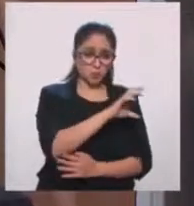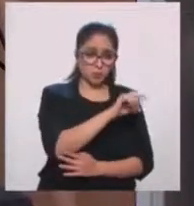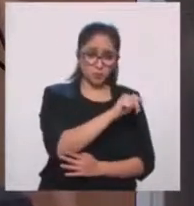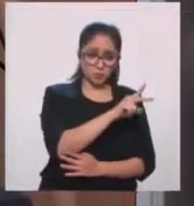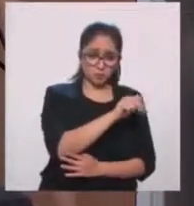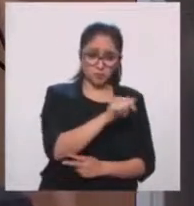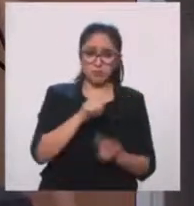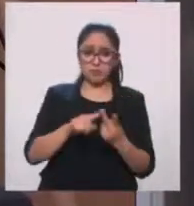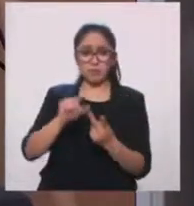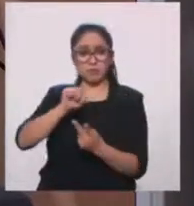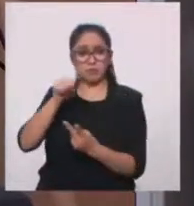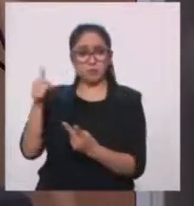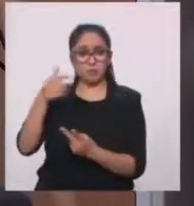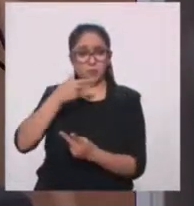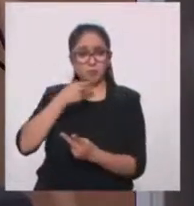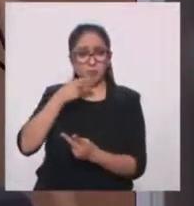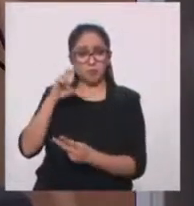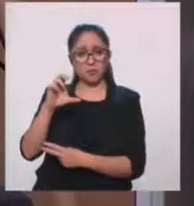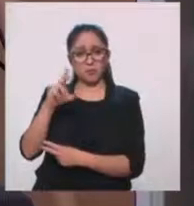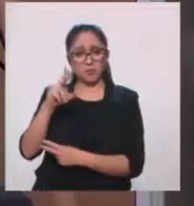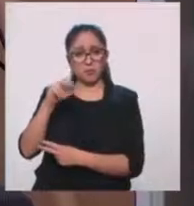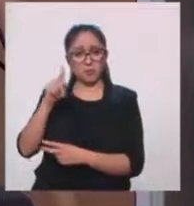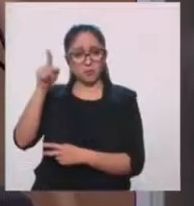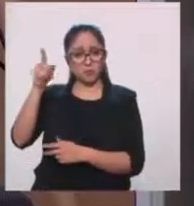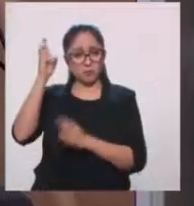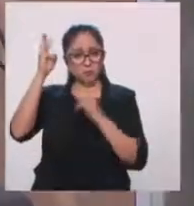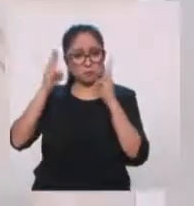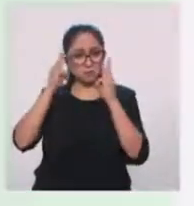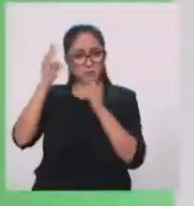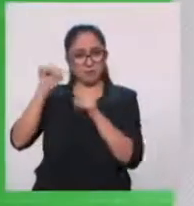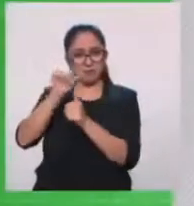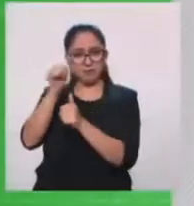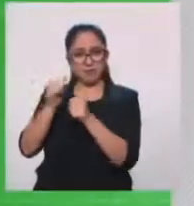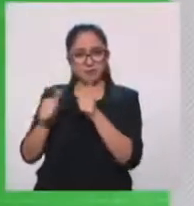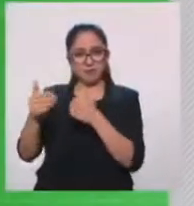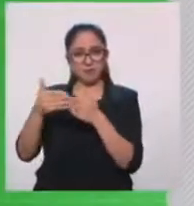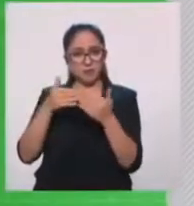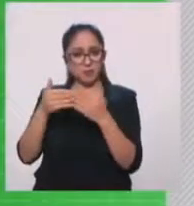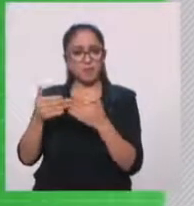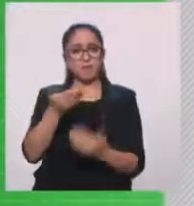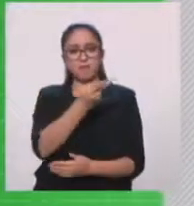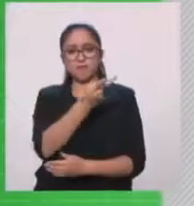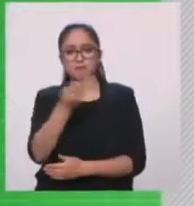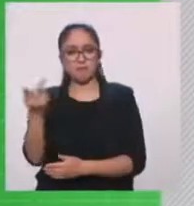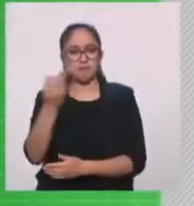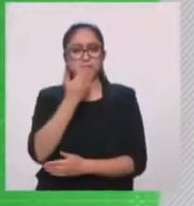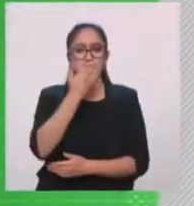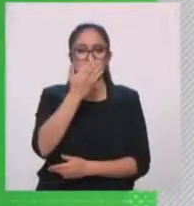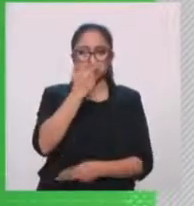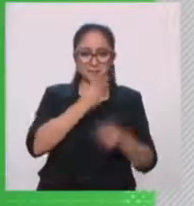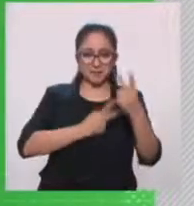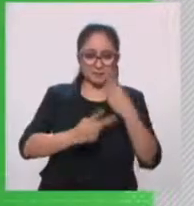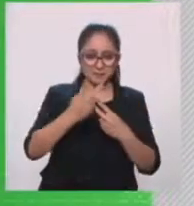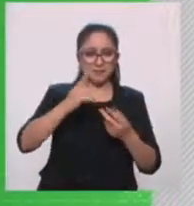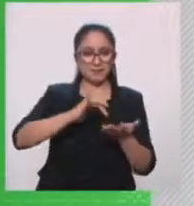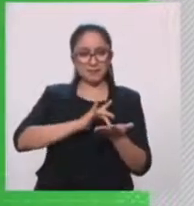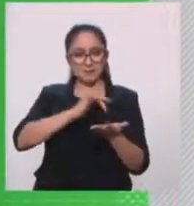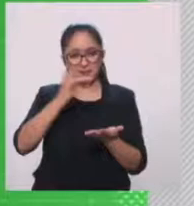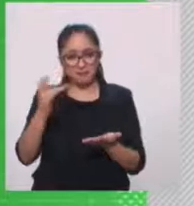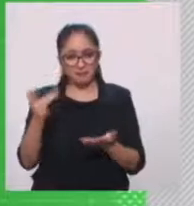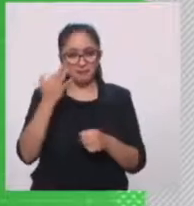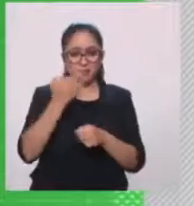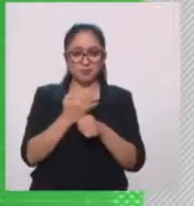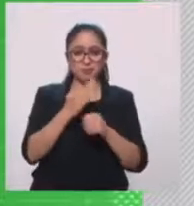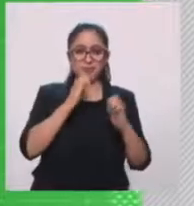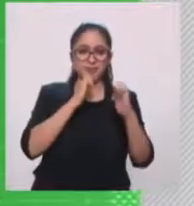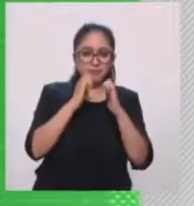curador del Museo de Arte Moderno. ¿Cómo están? Muy buenos días, gracias por estar con nosotros aquí en casa después de esta biografía de